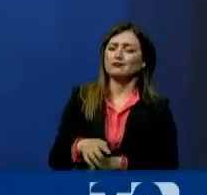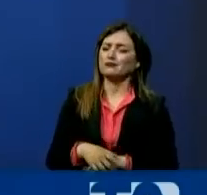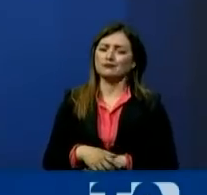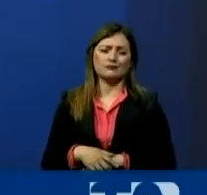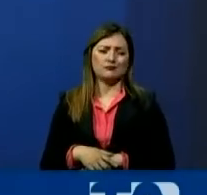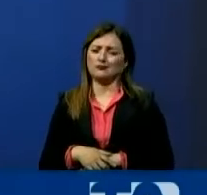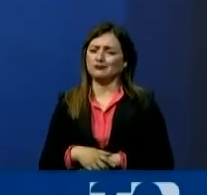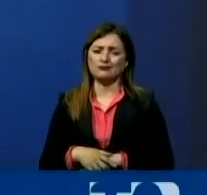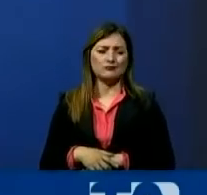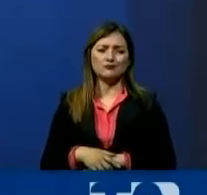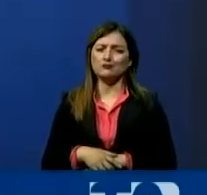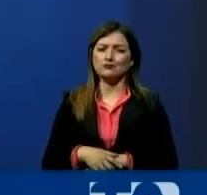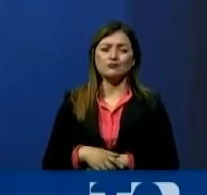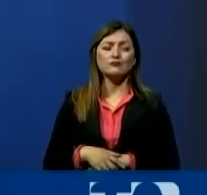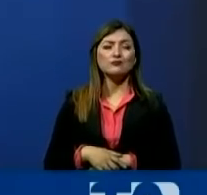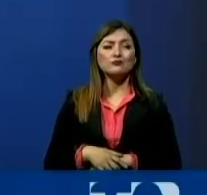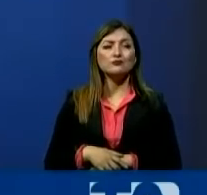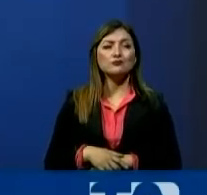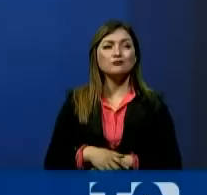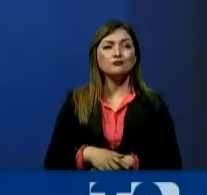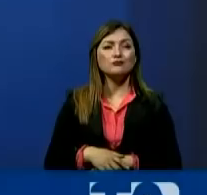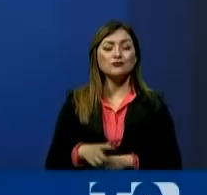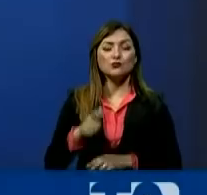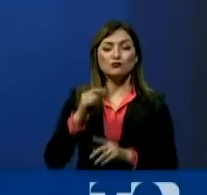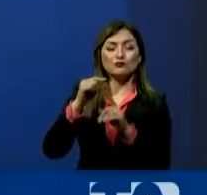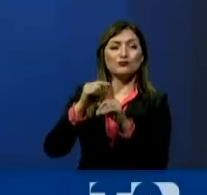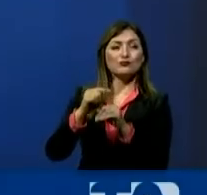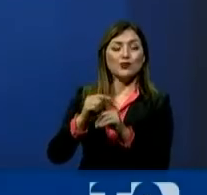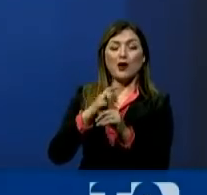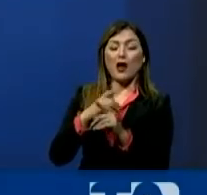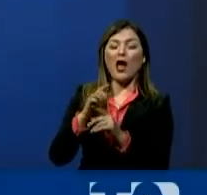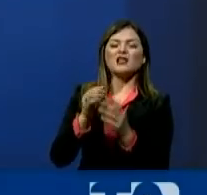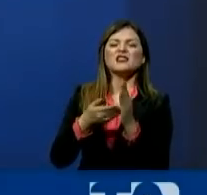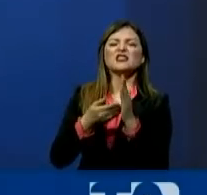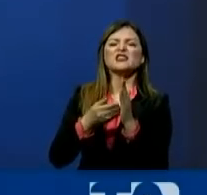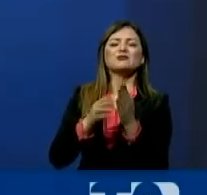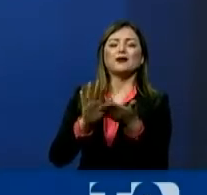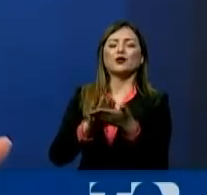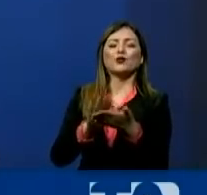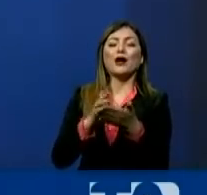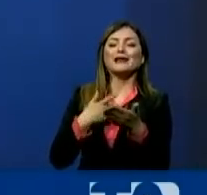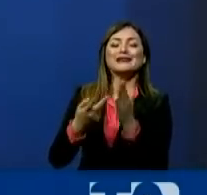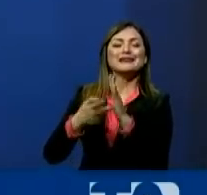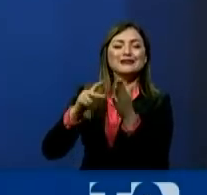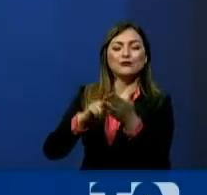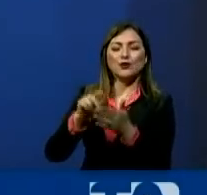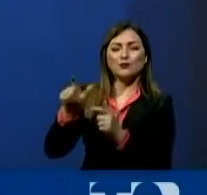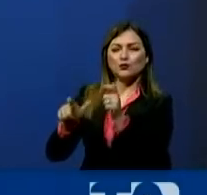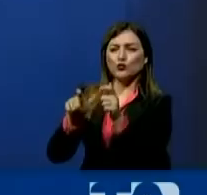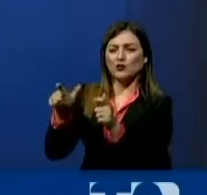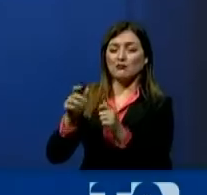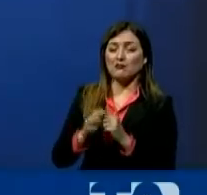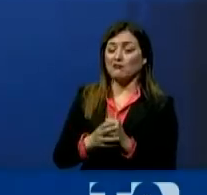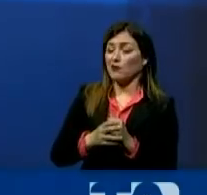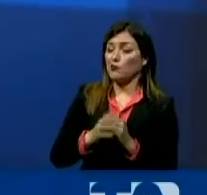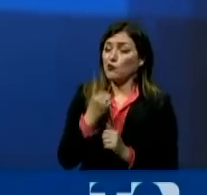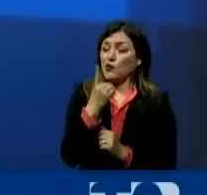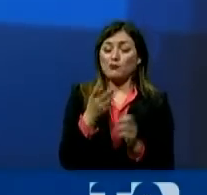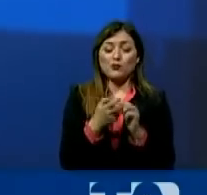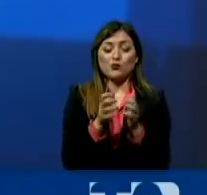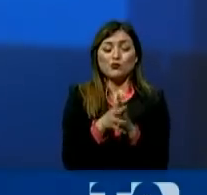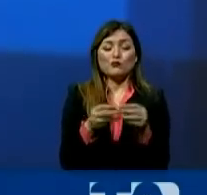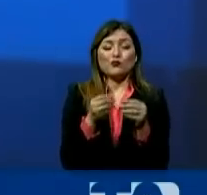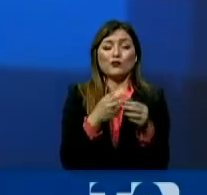Este, se podría decir, se insulta la inteligencia del pueblo, porque con la renuncia de una persona no se resuelve el problema.